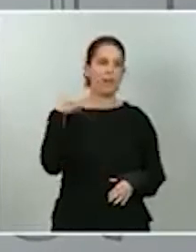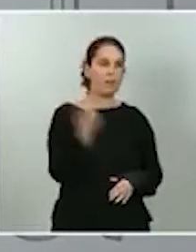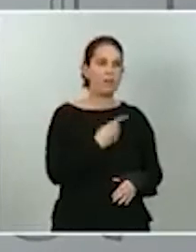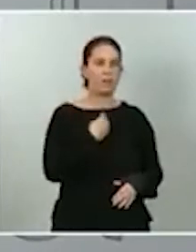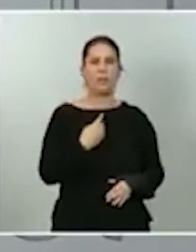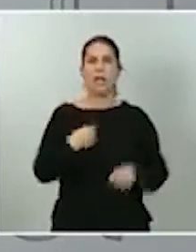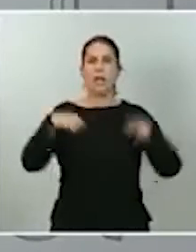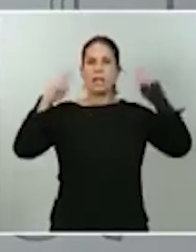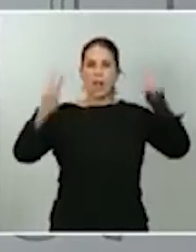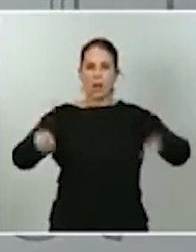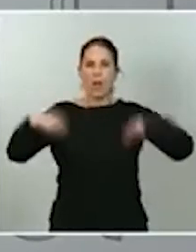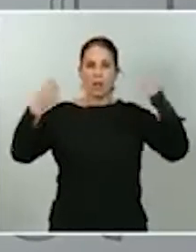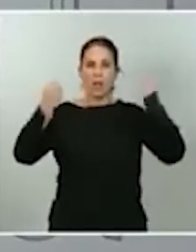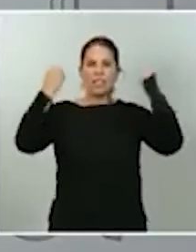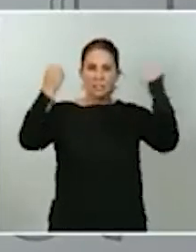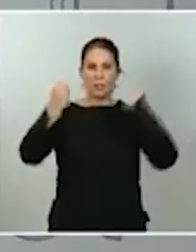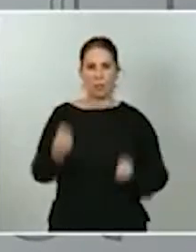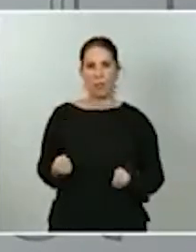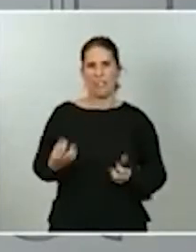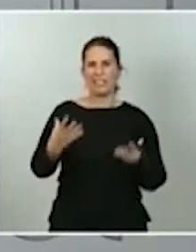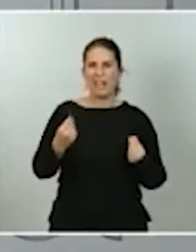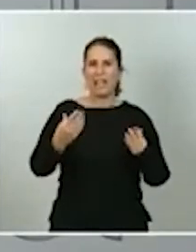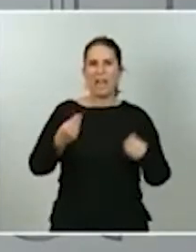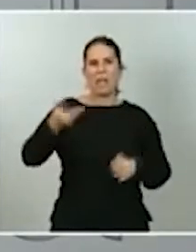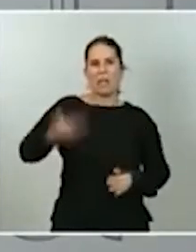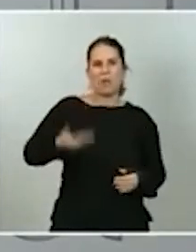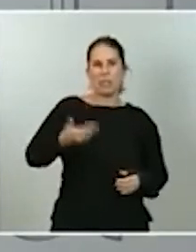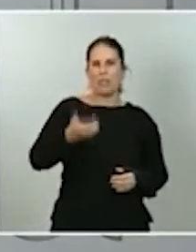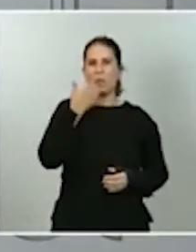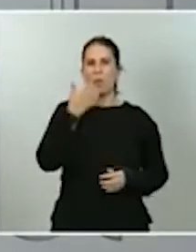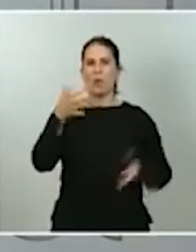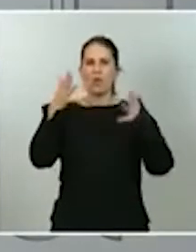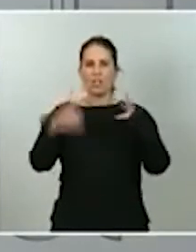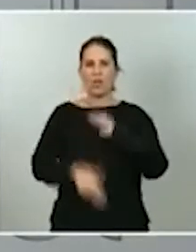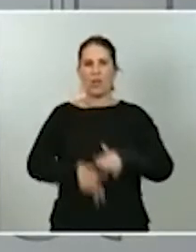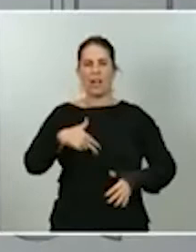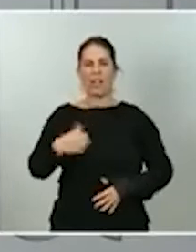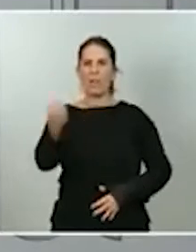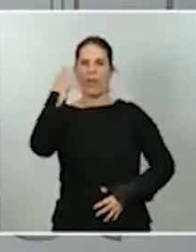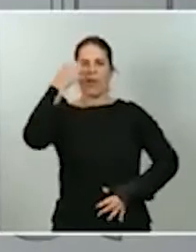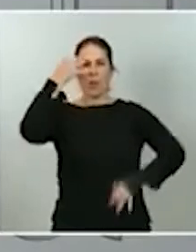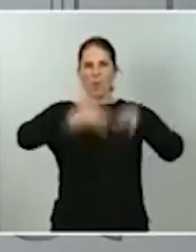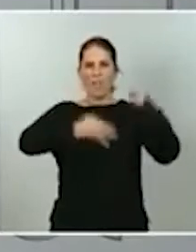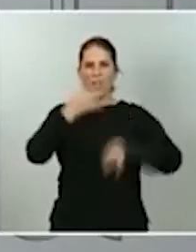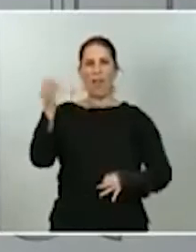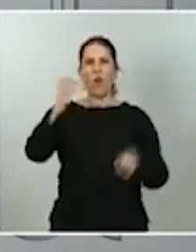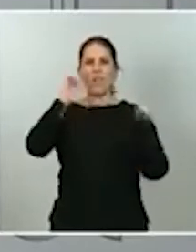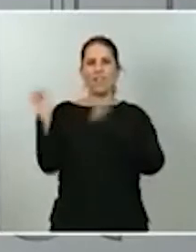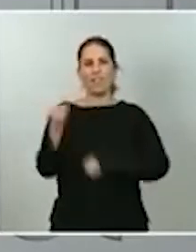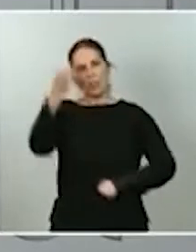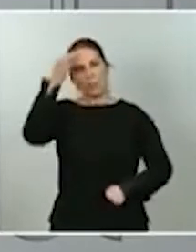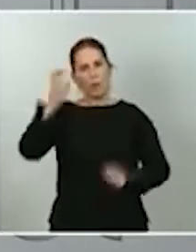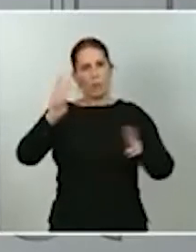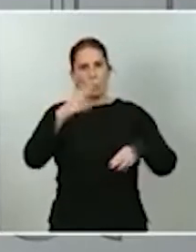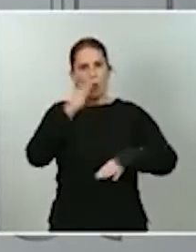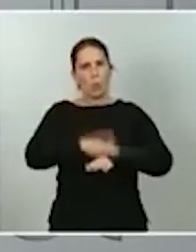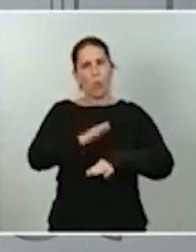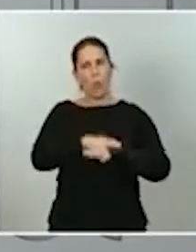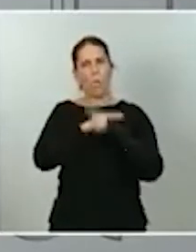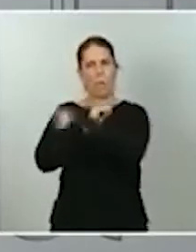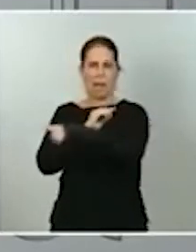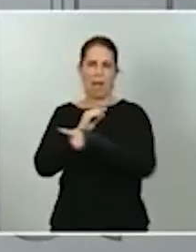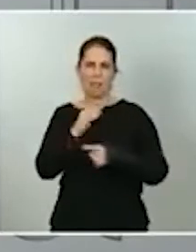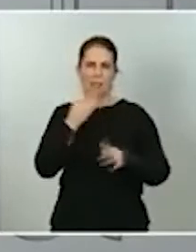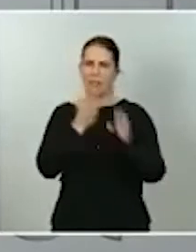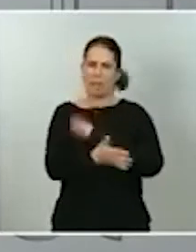instituciones tan importantes como el Consejo General de Poder Judicial o el Defensor del Pueblo. Por tanto, defenderemos la monarquía,